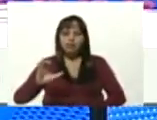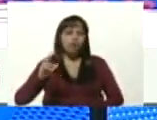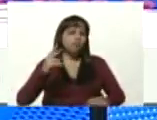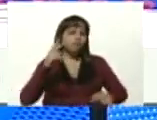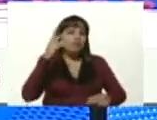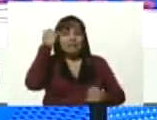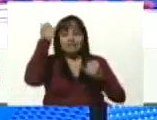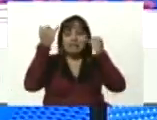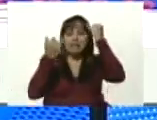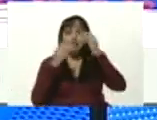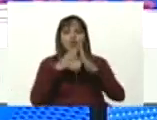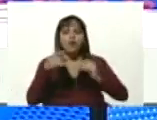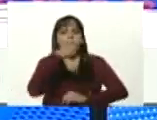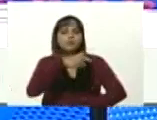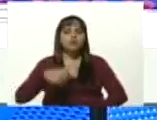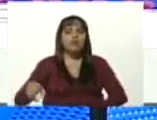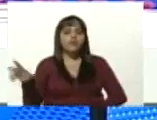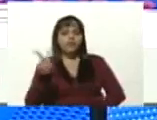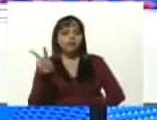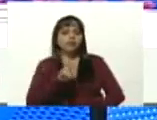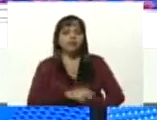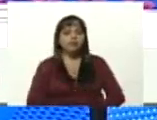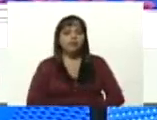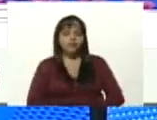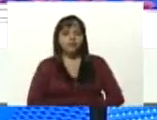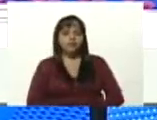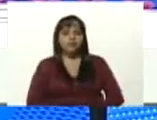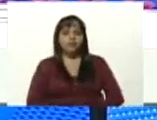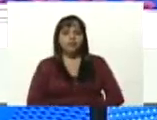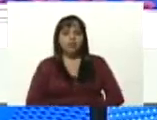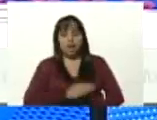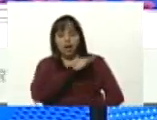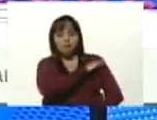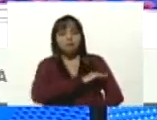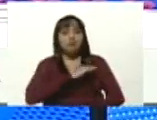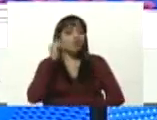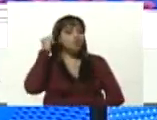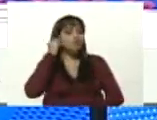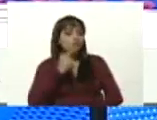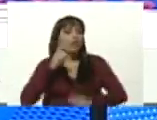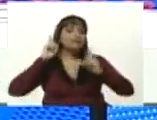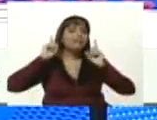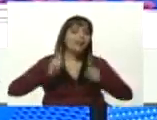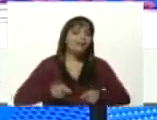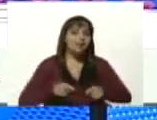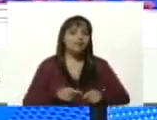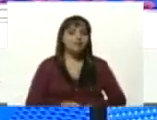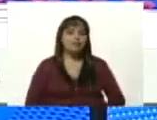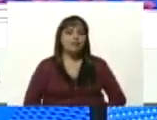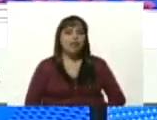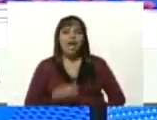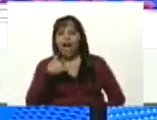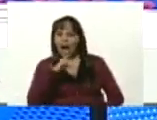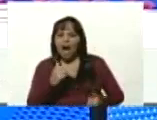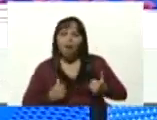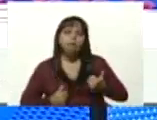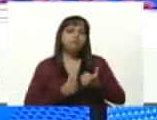todos los venezolanos y todas las venezolanas. Y la misión Sucre también da su aporte